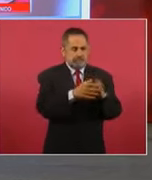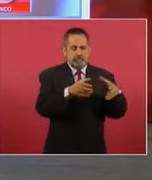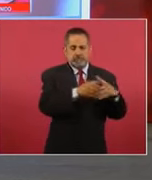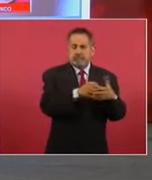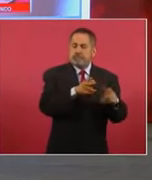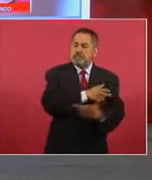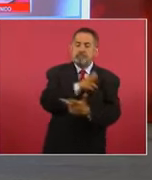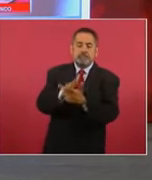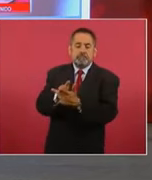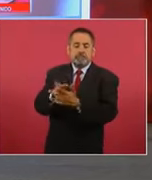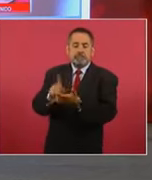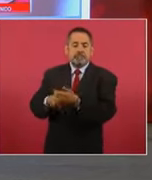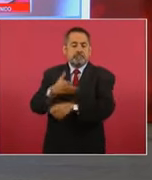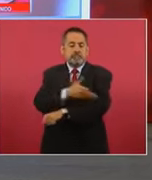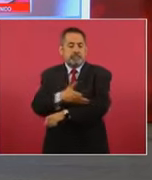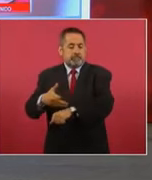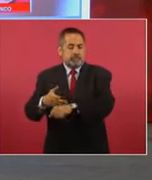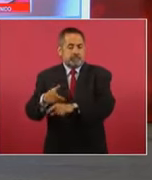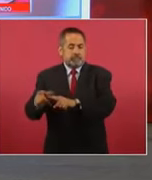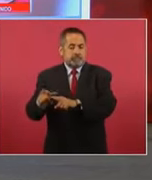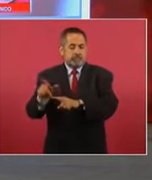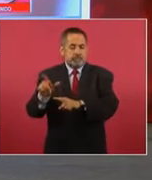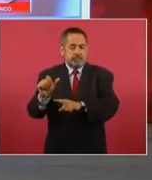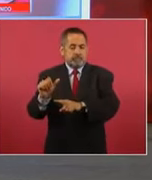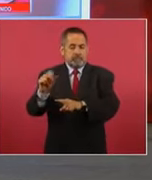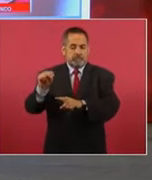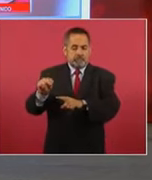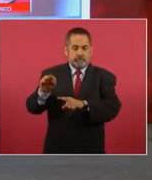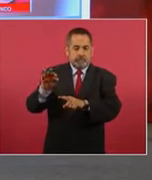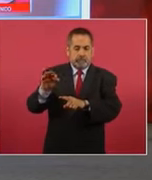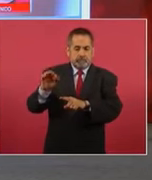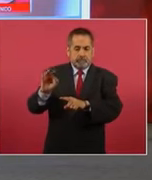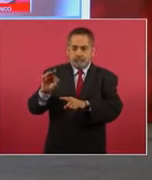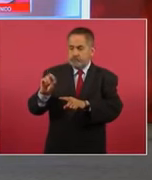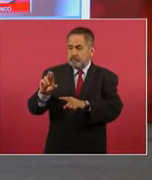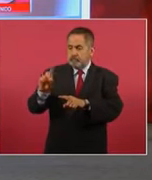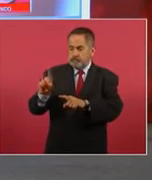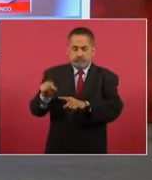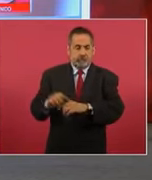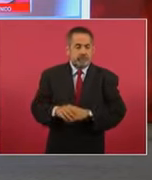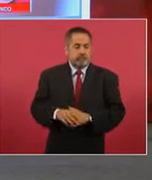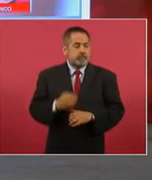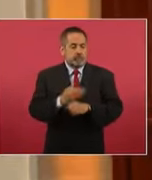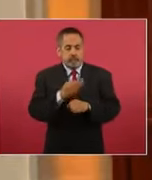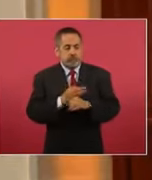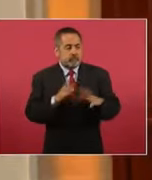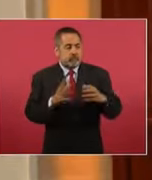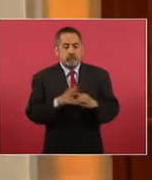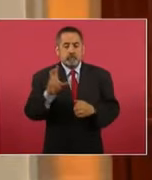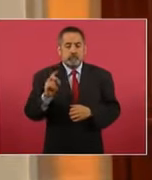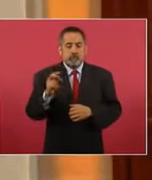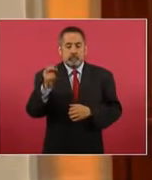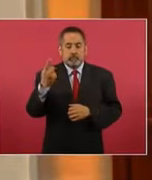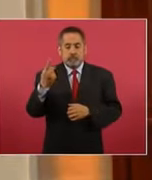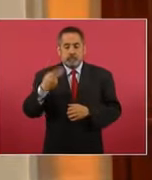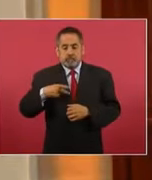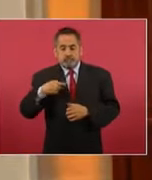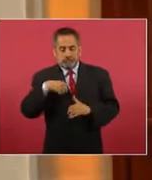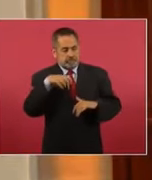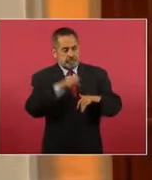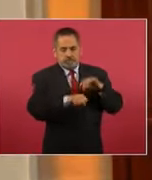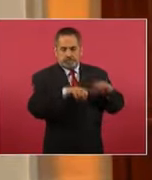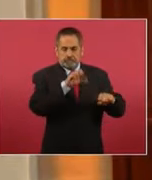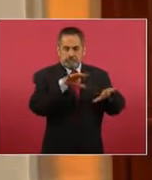asesinato de la familia. Llevamos en total 31 elementos detenidos